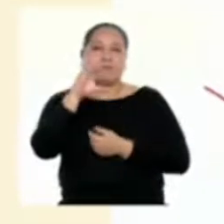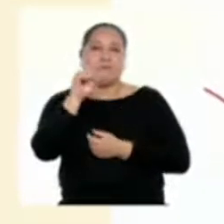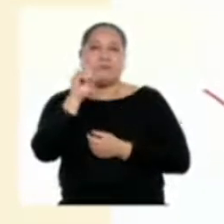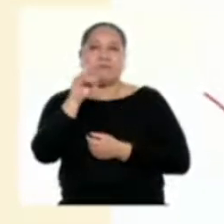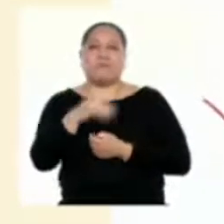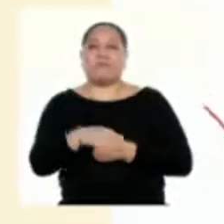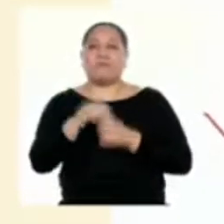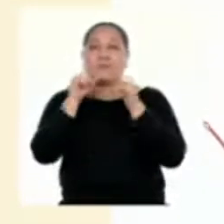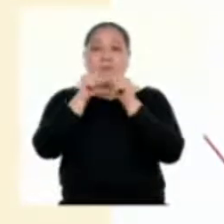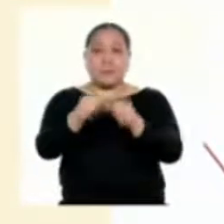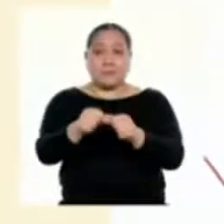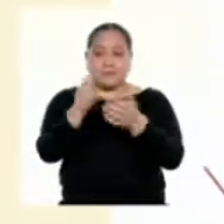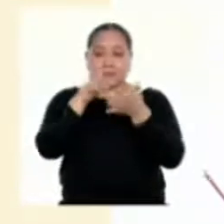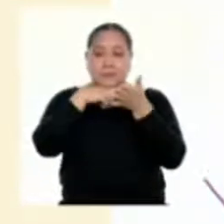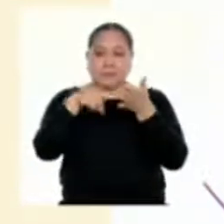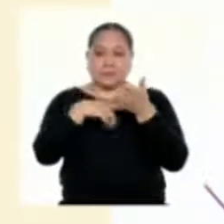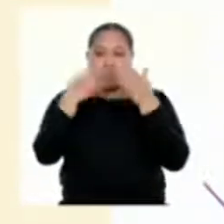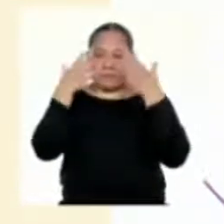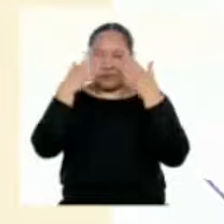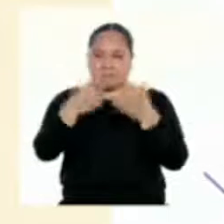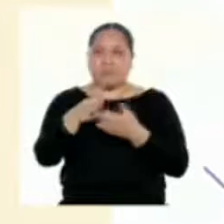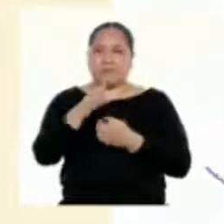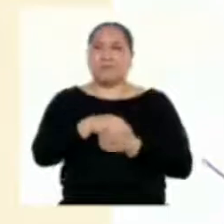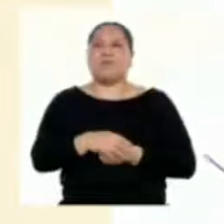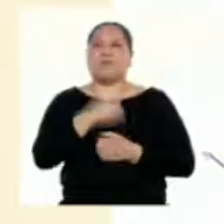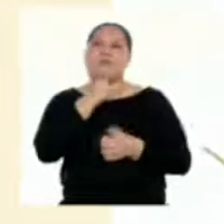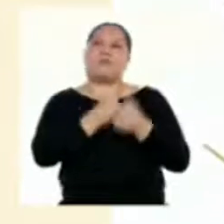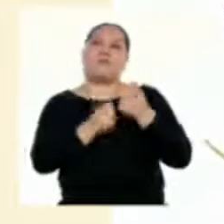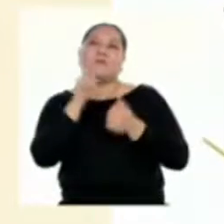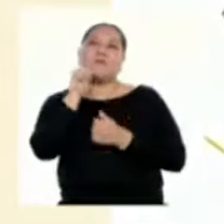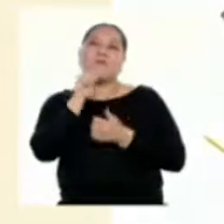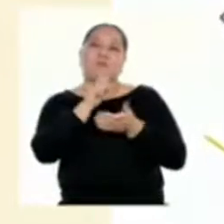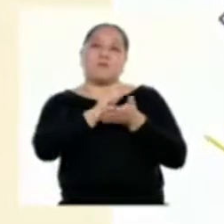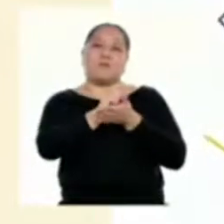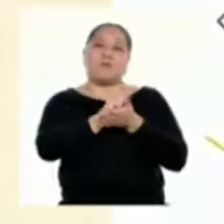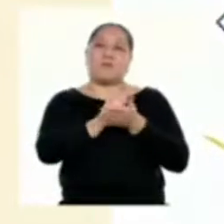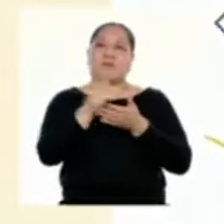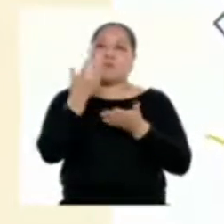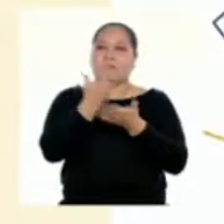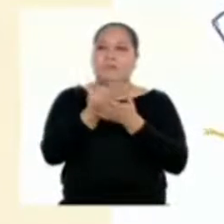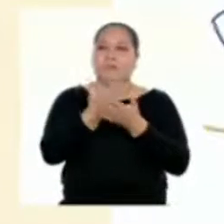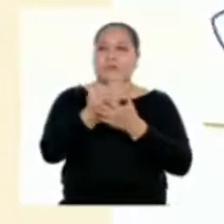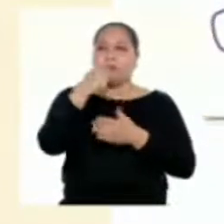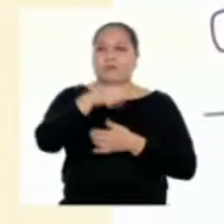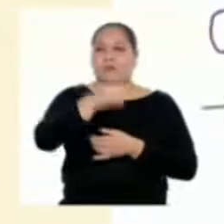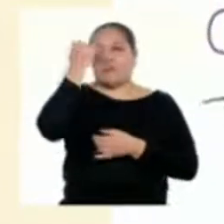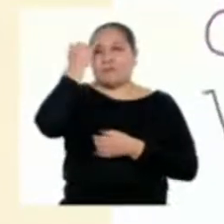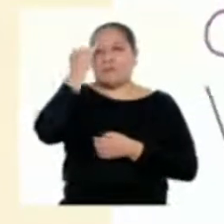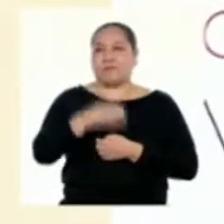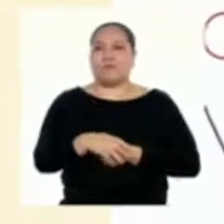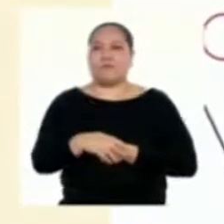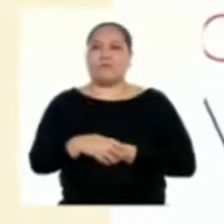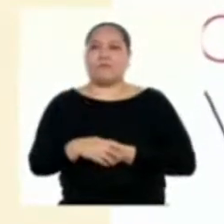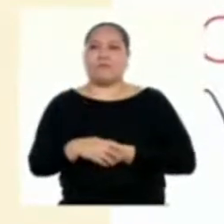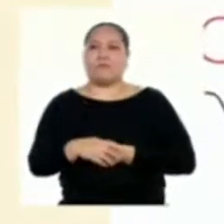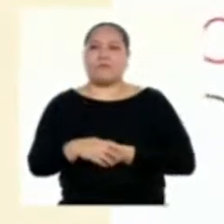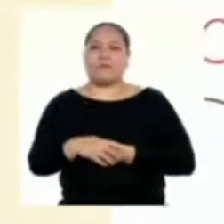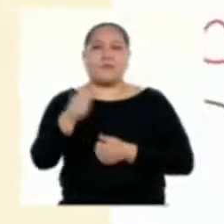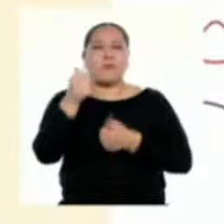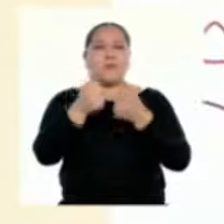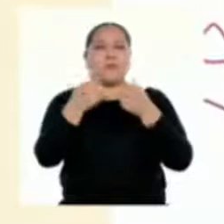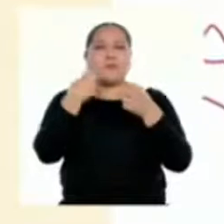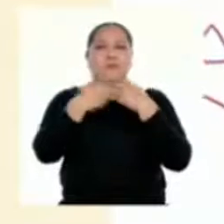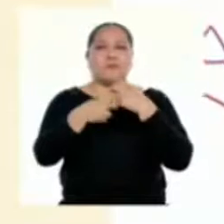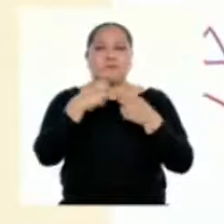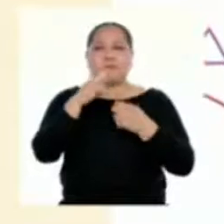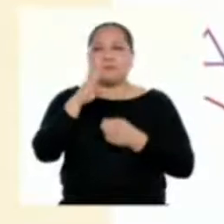lectura e identifiquemos los argumentos que sustentan esta idea Repercusiones de la biodiversidad en la nutrición